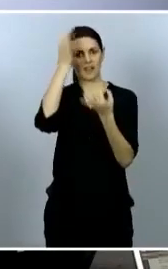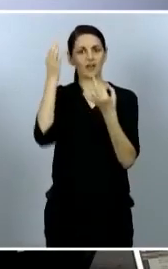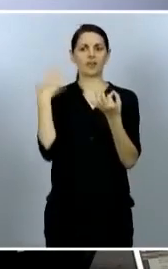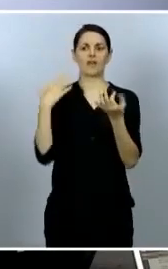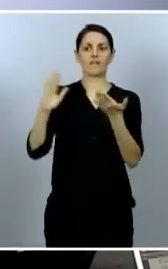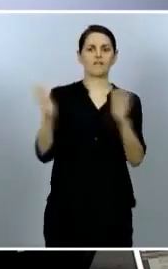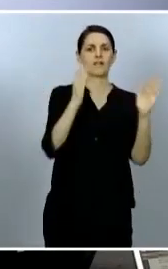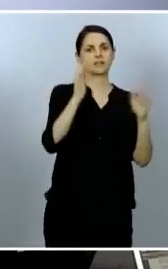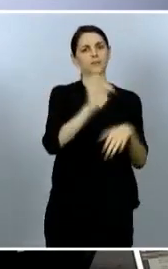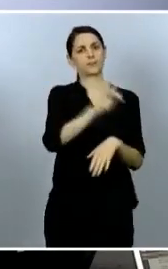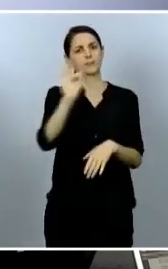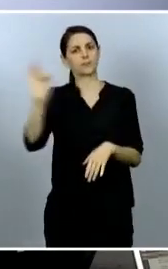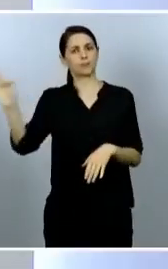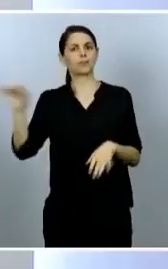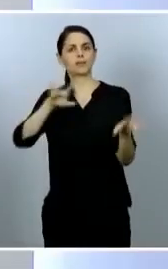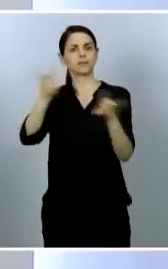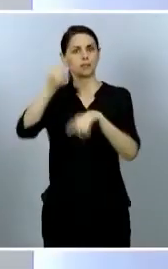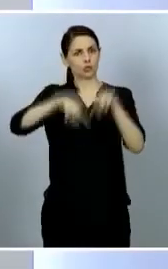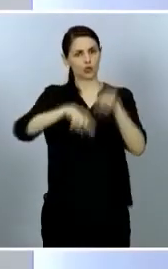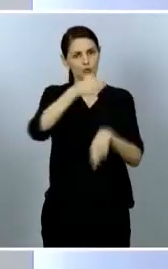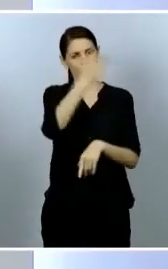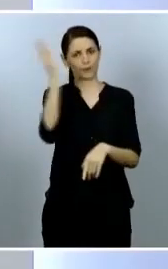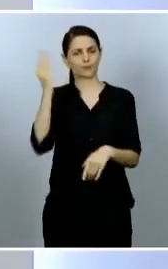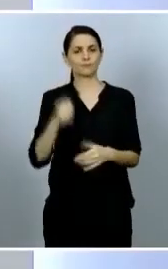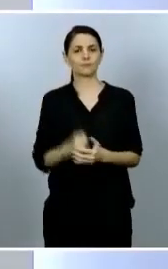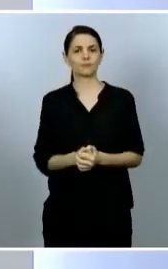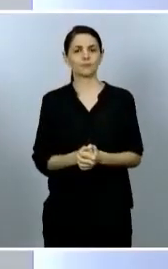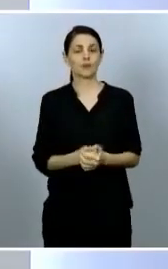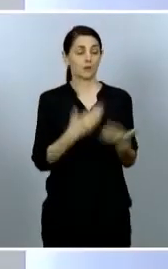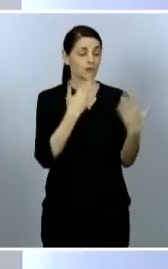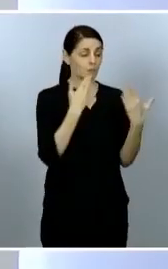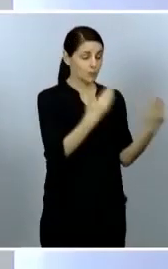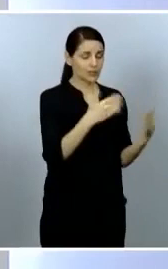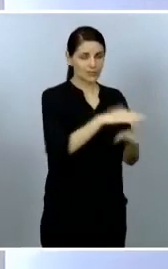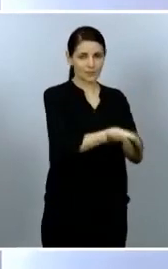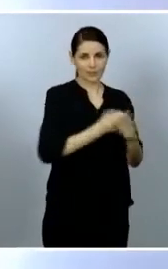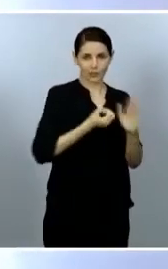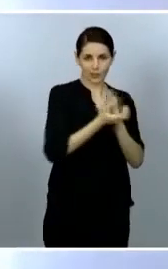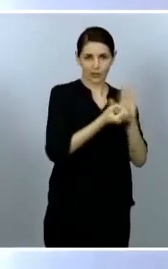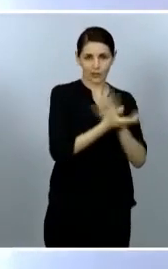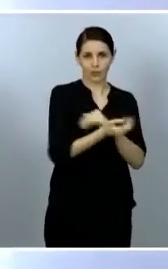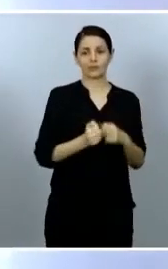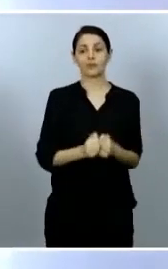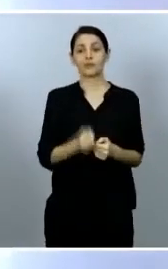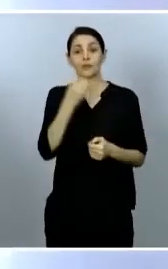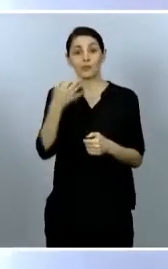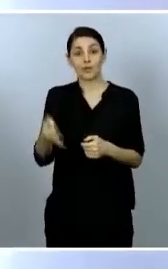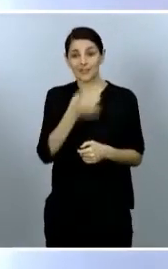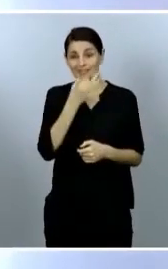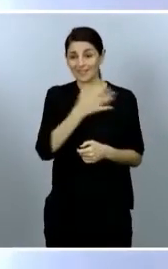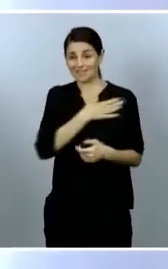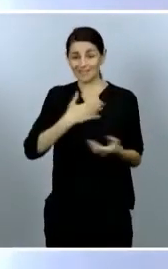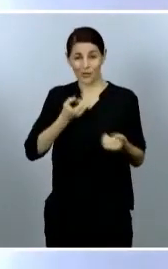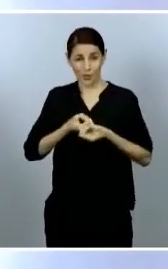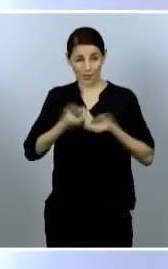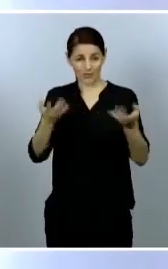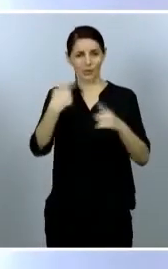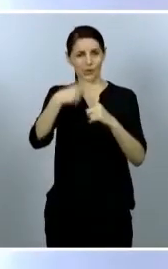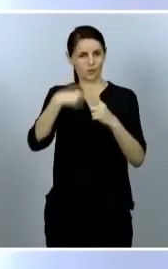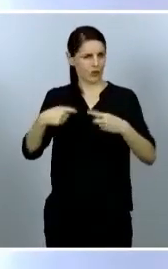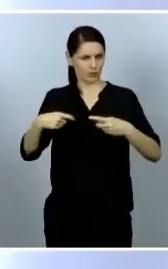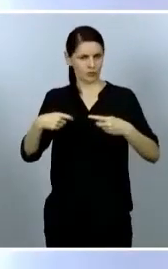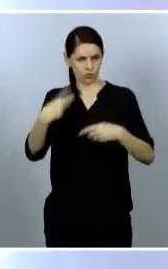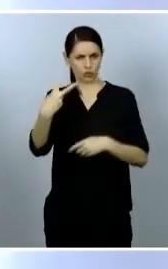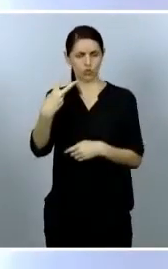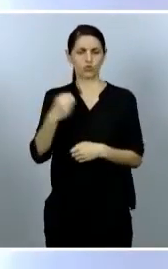diferentes territorios. Muchas gracias, ministra portavoz. Buenas tardes. Quería compartir con ustedes dos cuestiones. En primer lugar, y muy